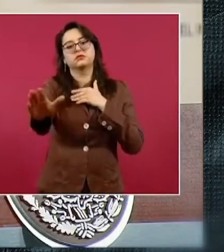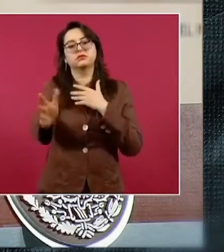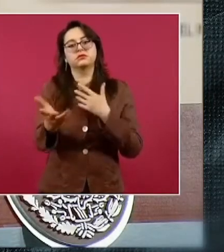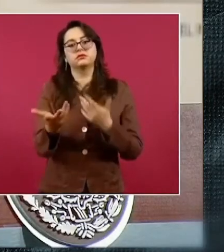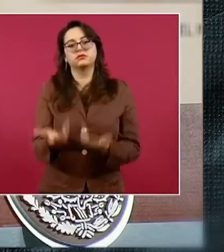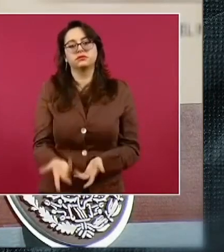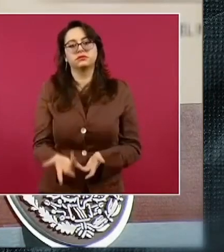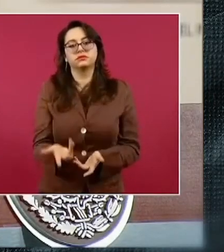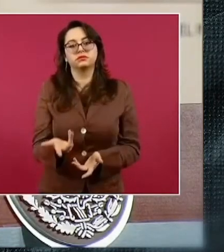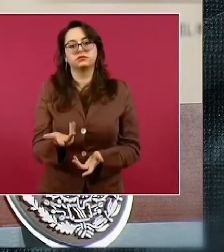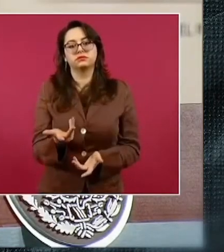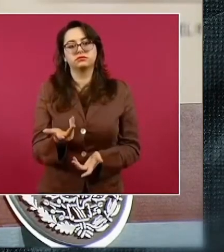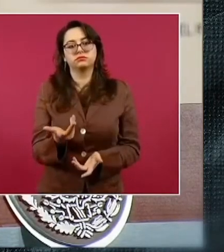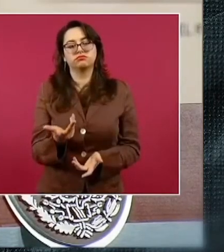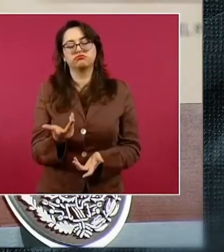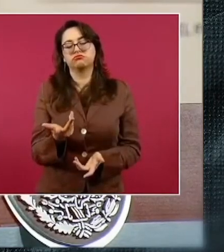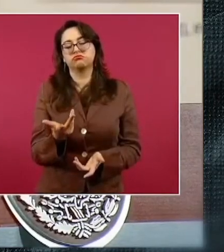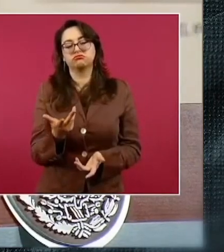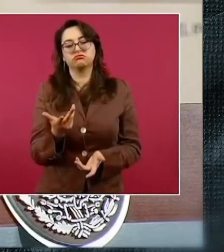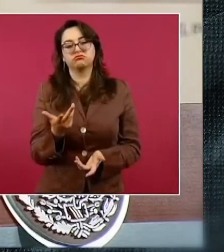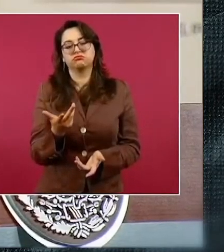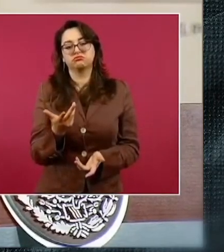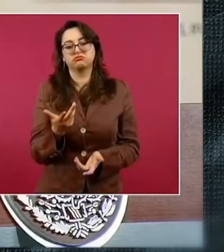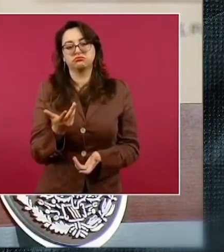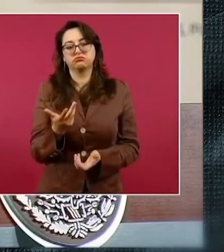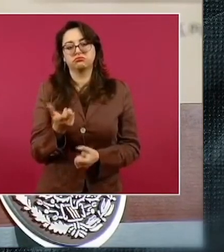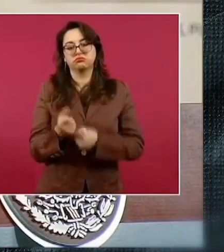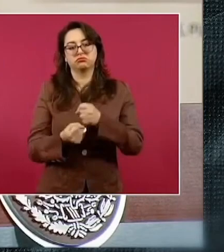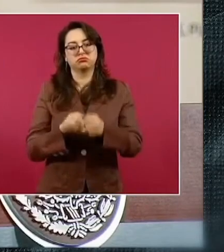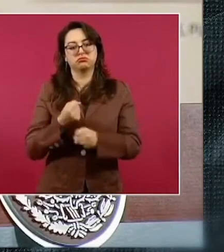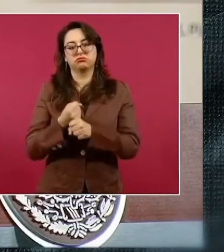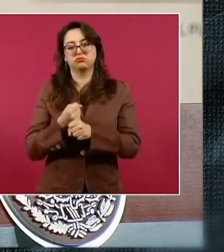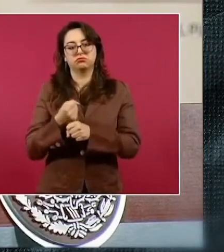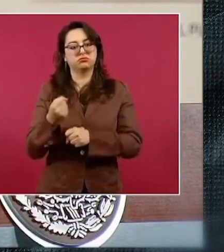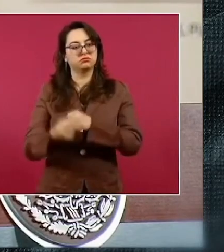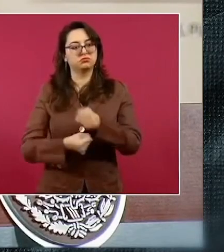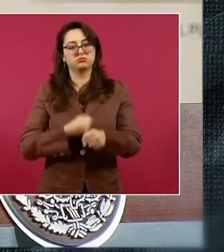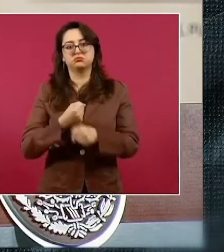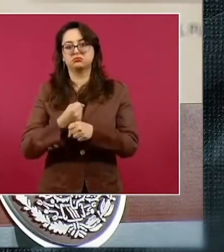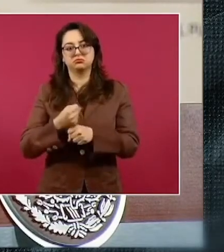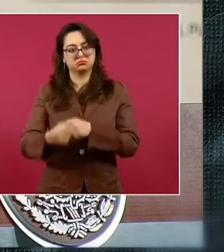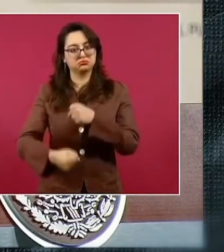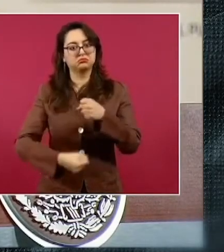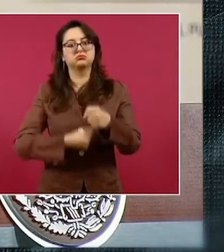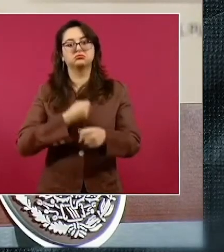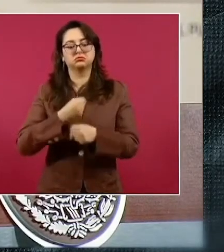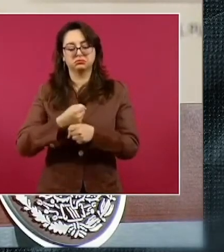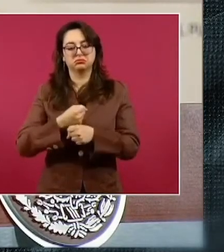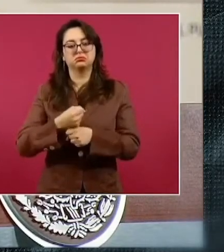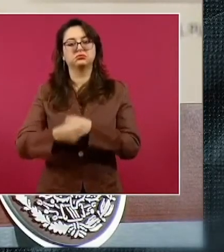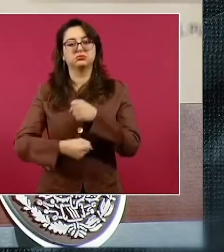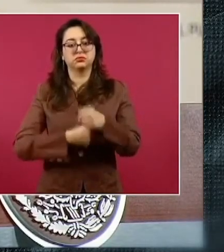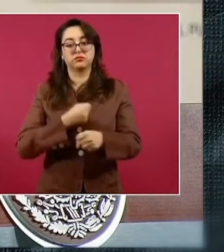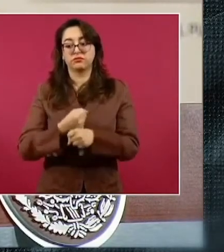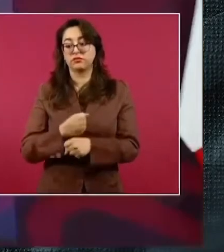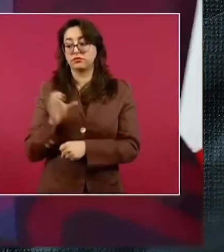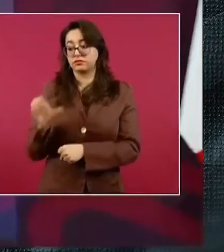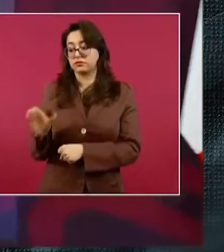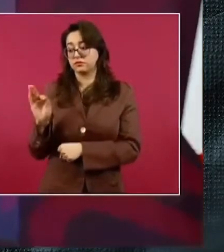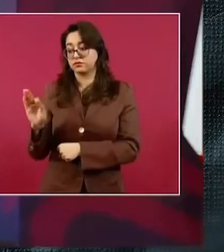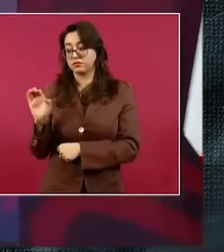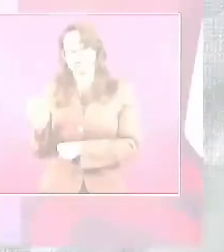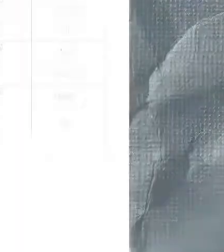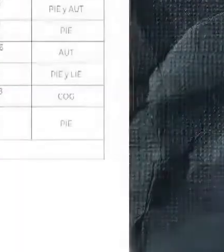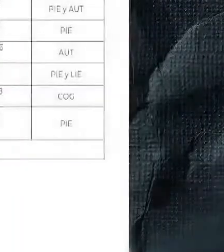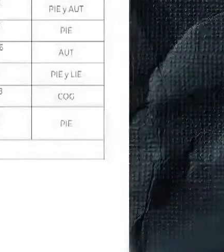Tres veces superior al promedio de vida útil de las plantas de la Comisión Federal de